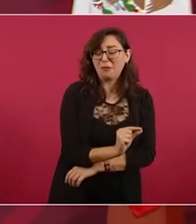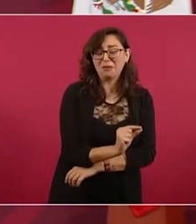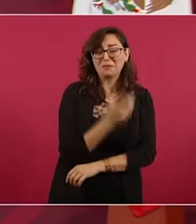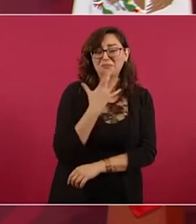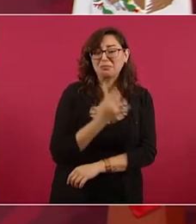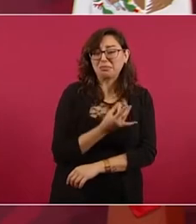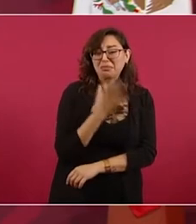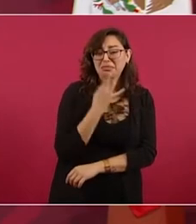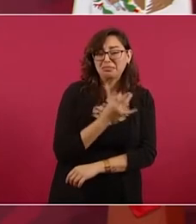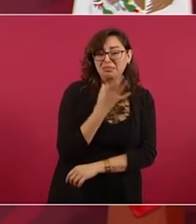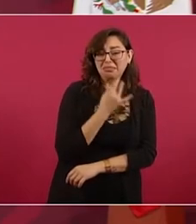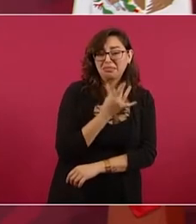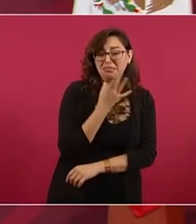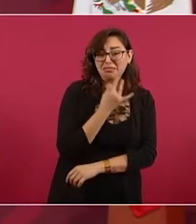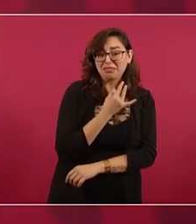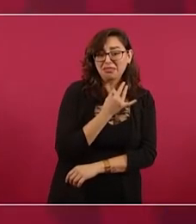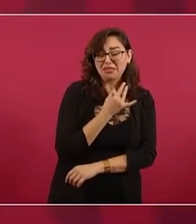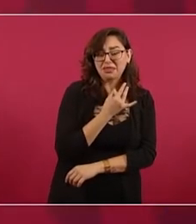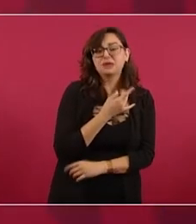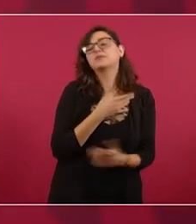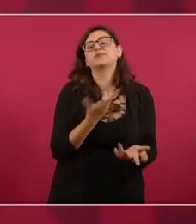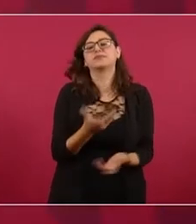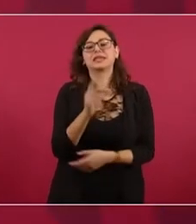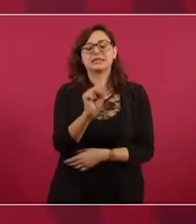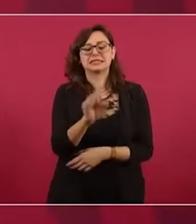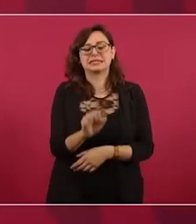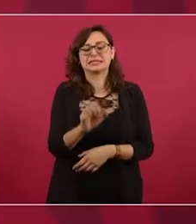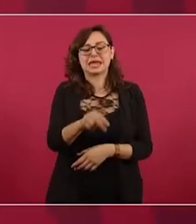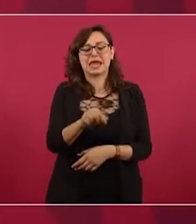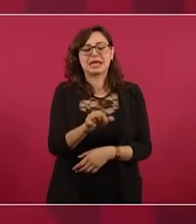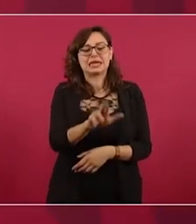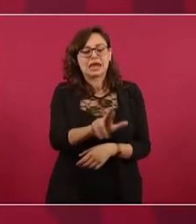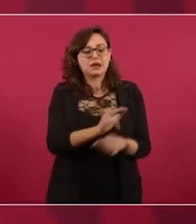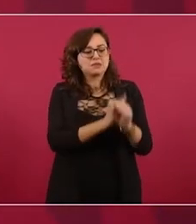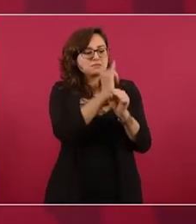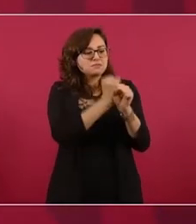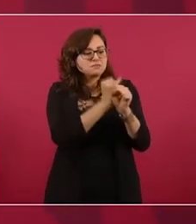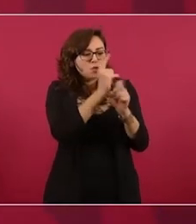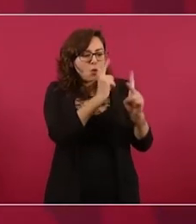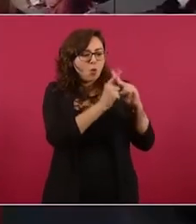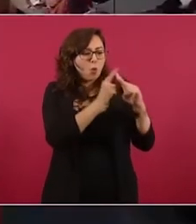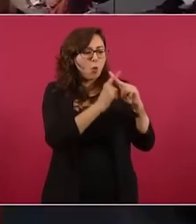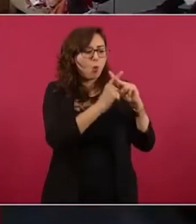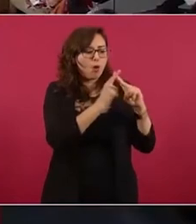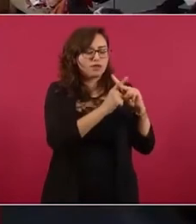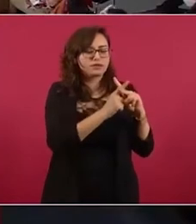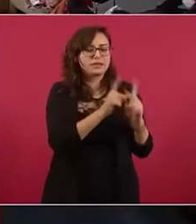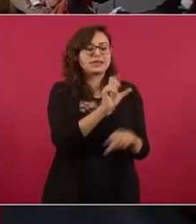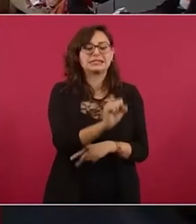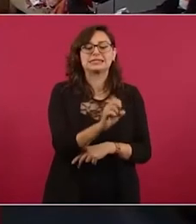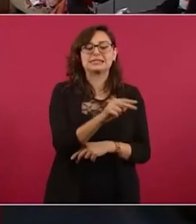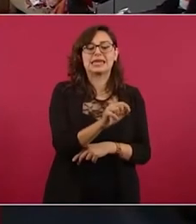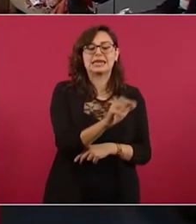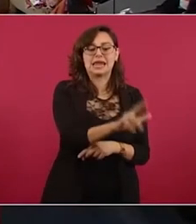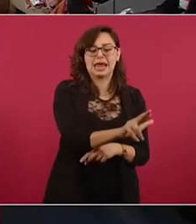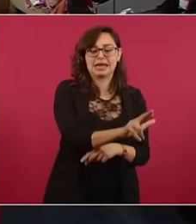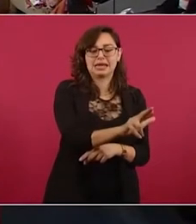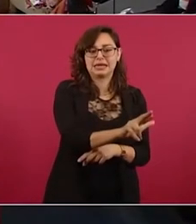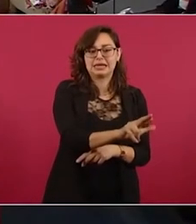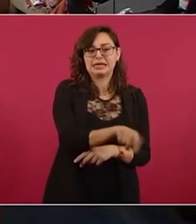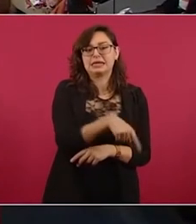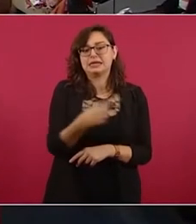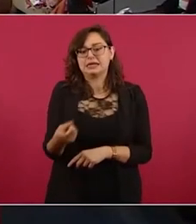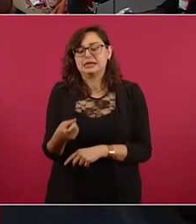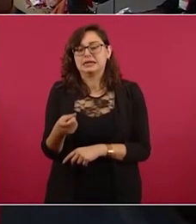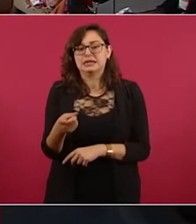el estudio que hizo la Secretaría de Energía trabajaron conjuntamente la Secretaría